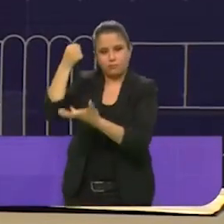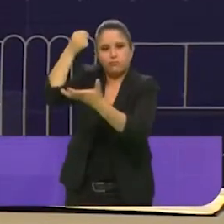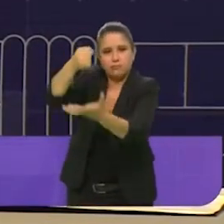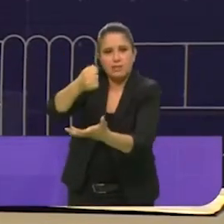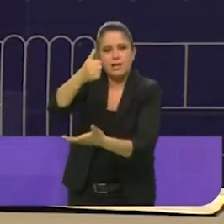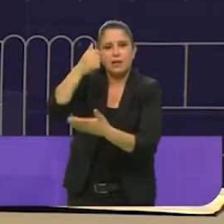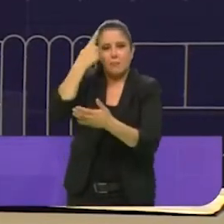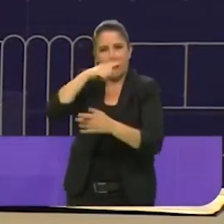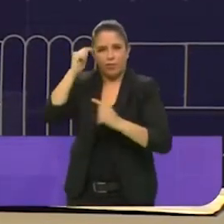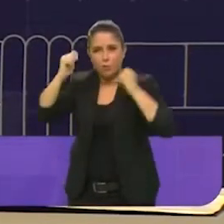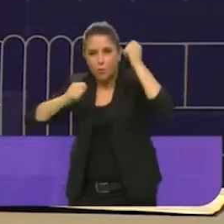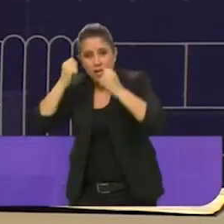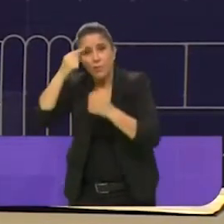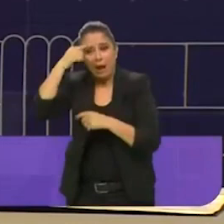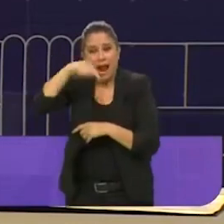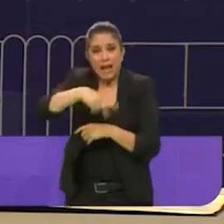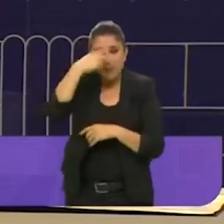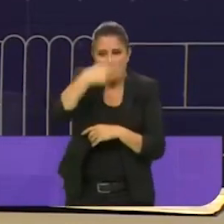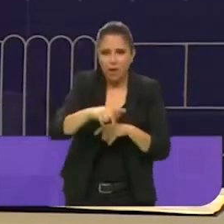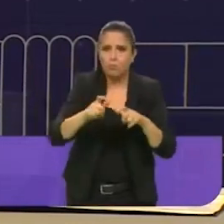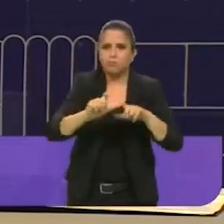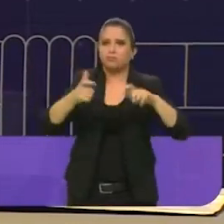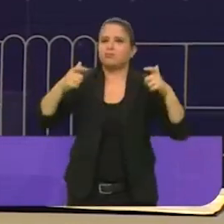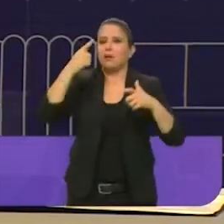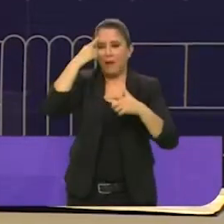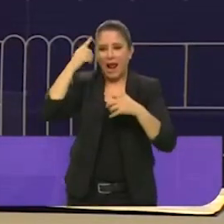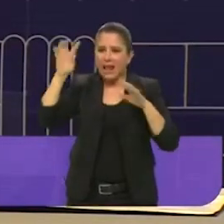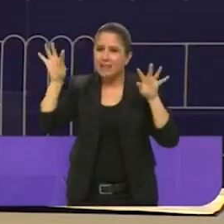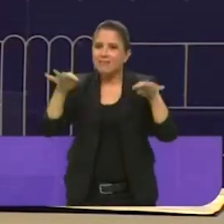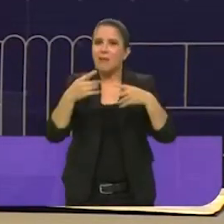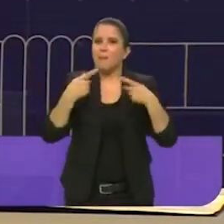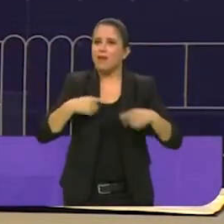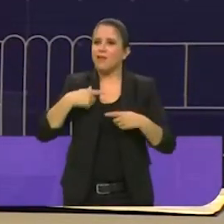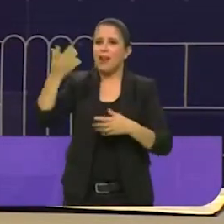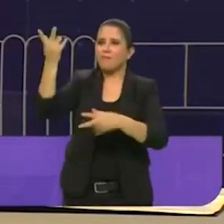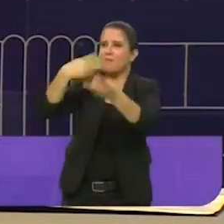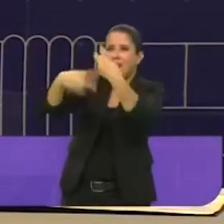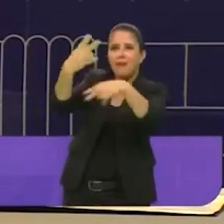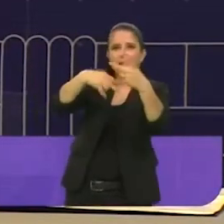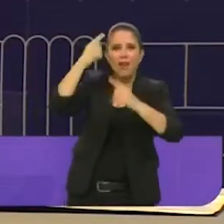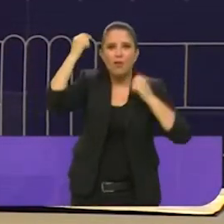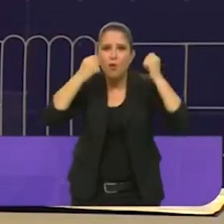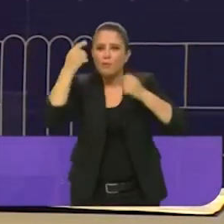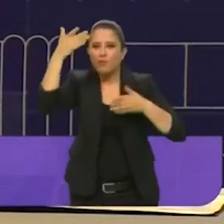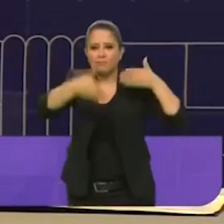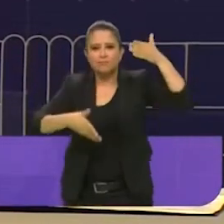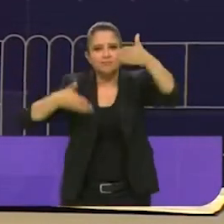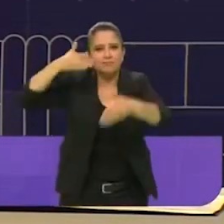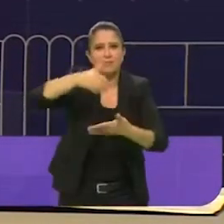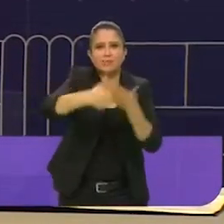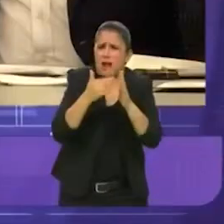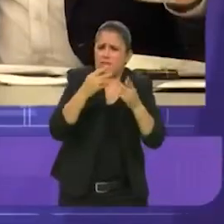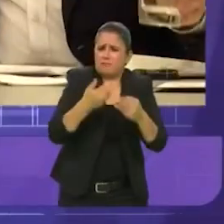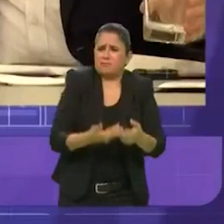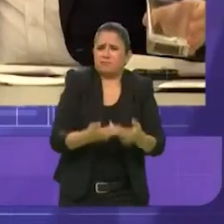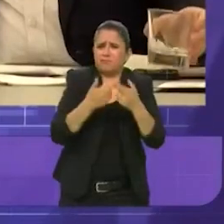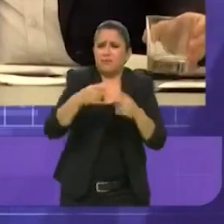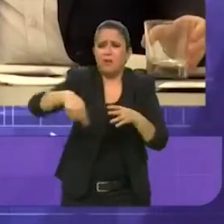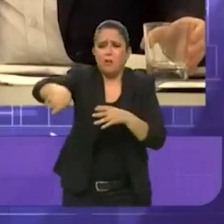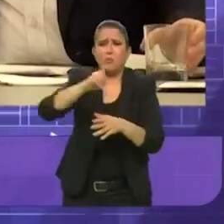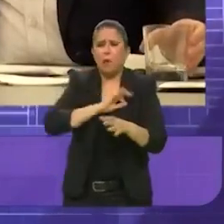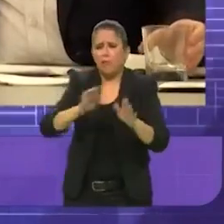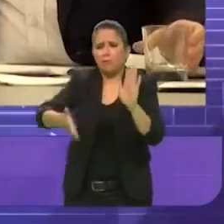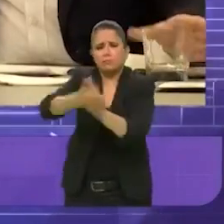Ciudad de México se promocione, no solamente en la ciudad, sino en otras partes del mundo. Chertoritsky